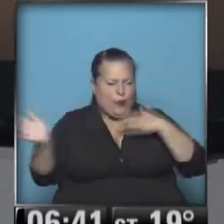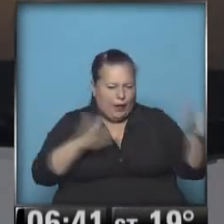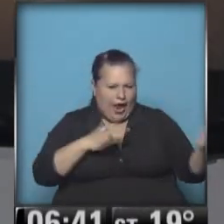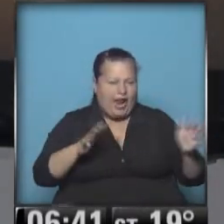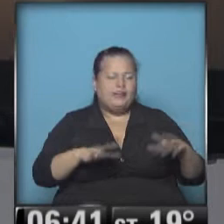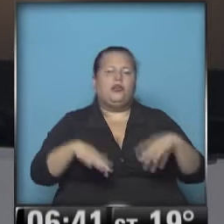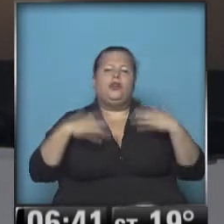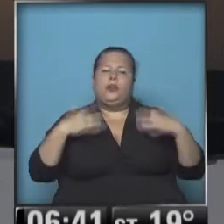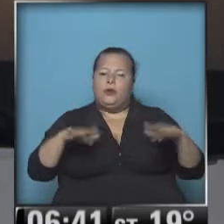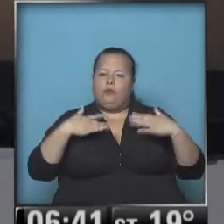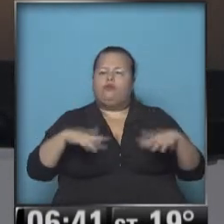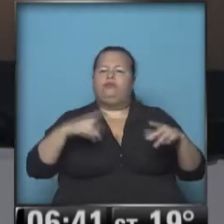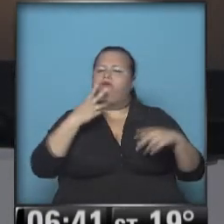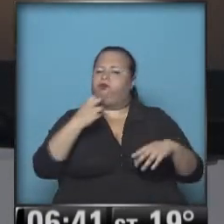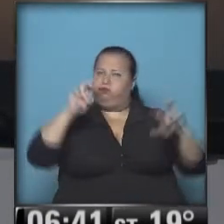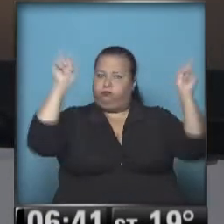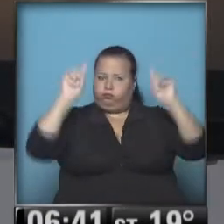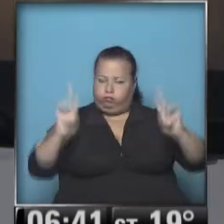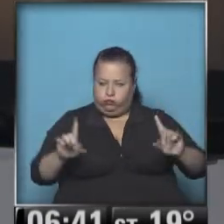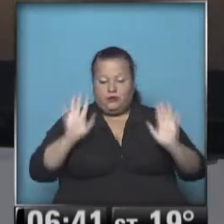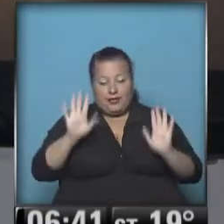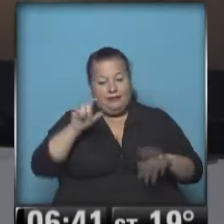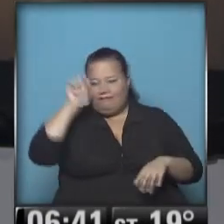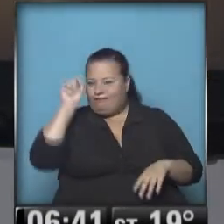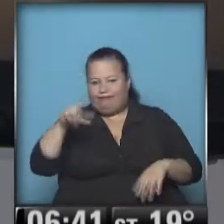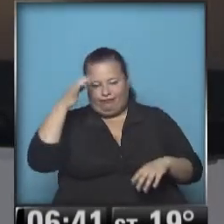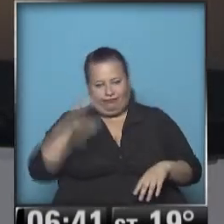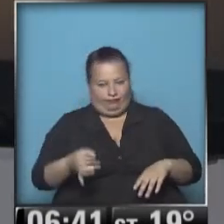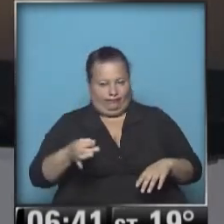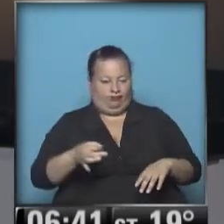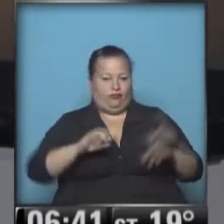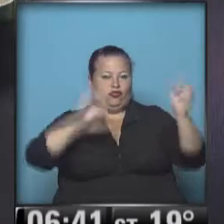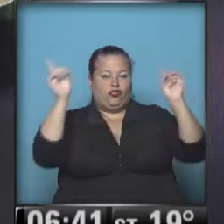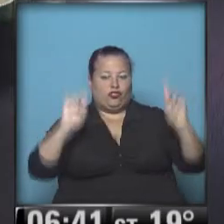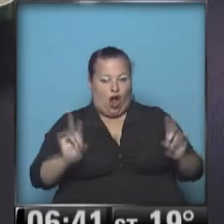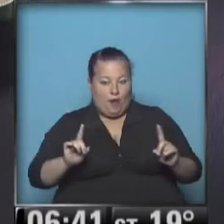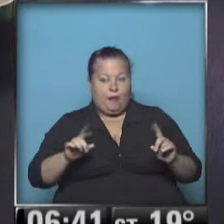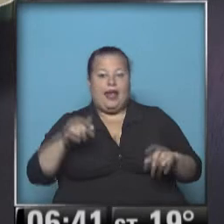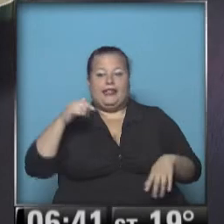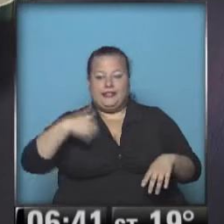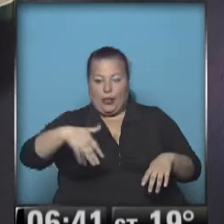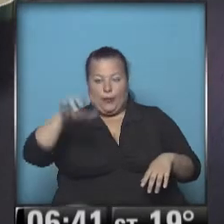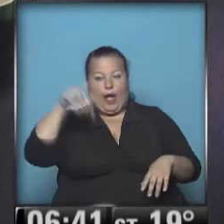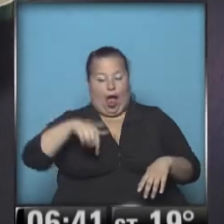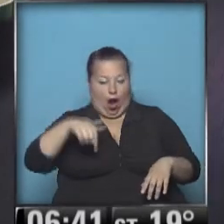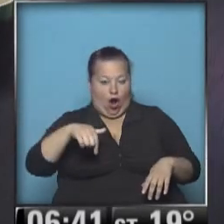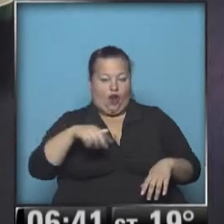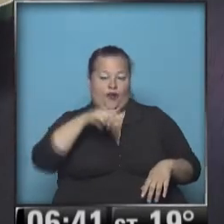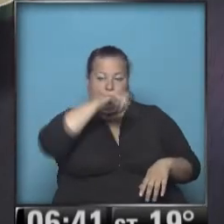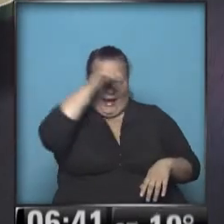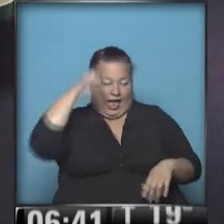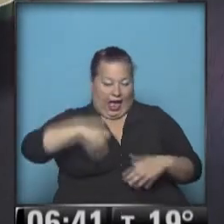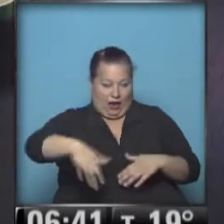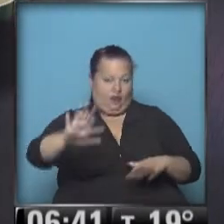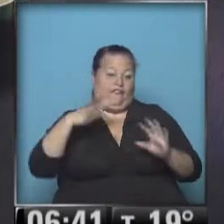y mucha actividad eléctrica, que es la característica de las tormentas que vamos a ir teniendo este verano.